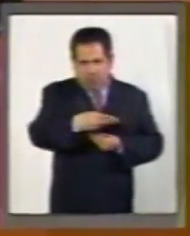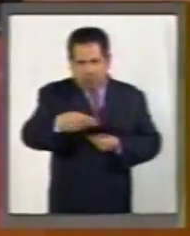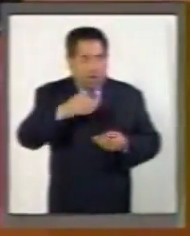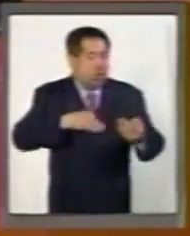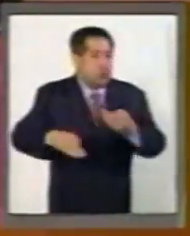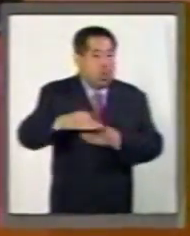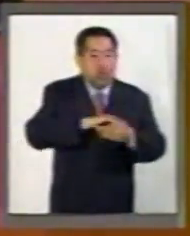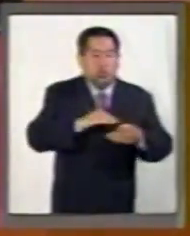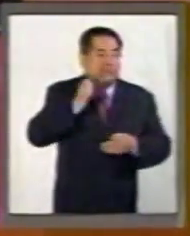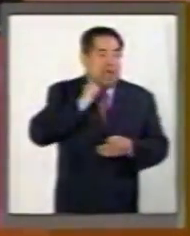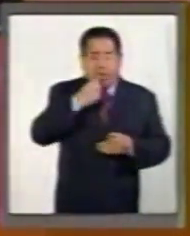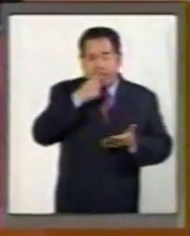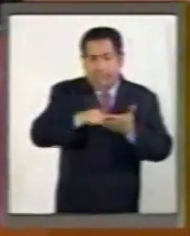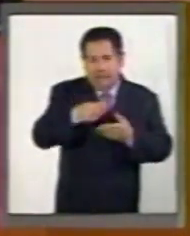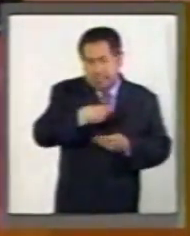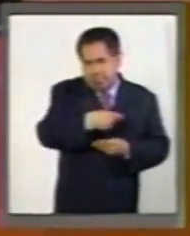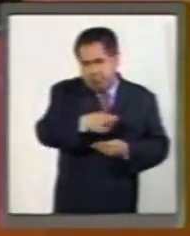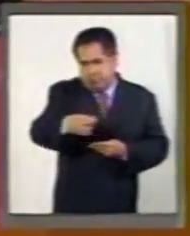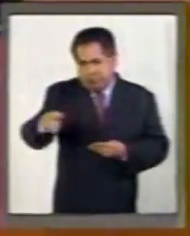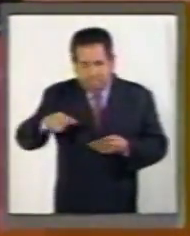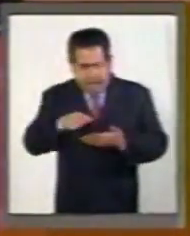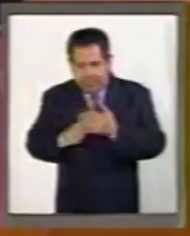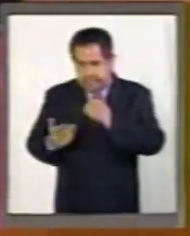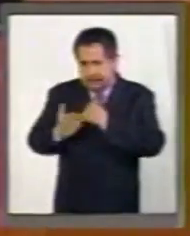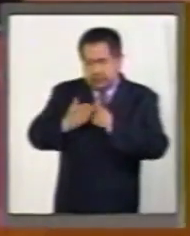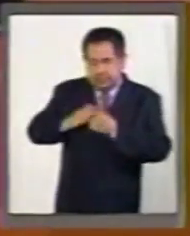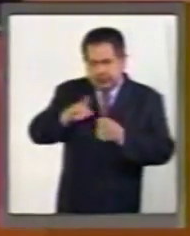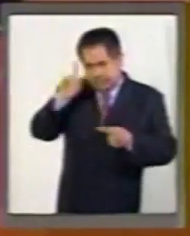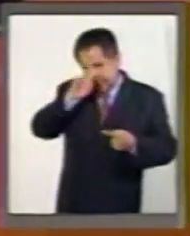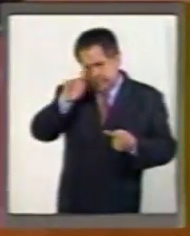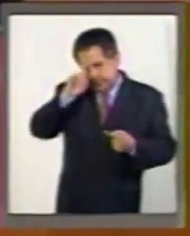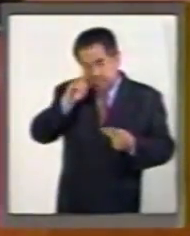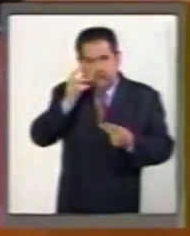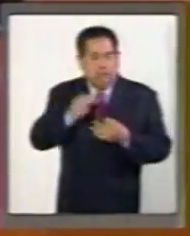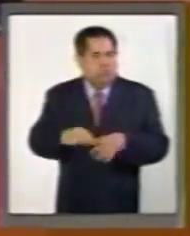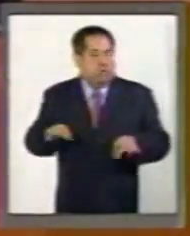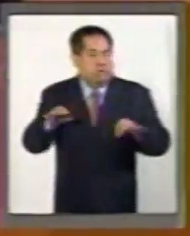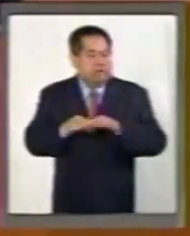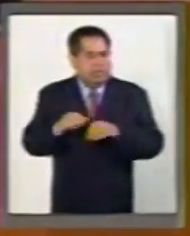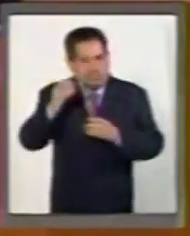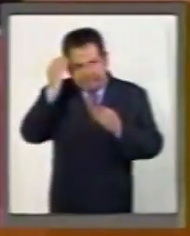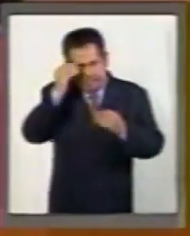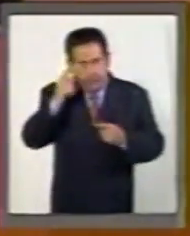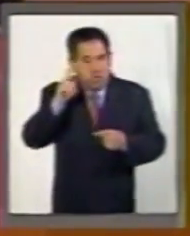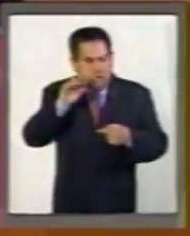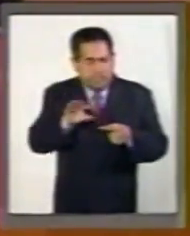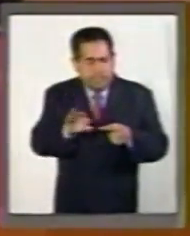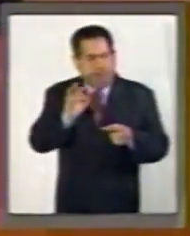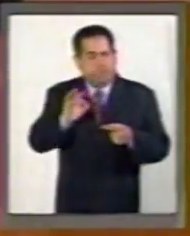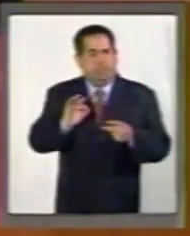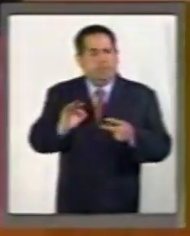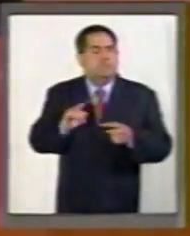donde hacen una serie de reflexiones muy importantes, pero entre otras